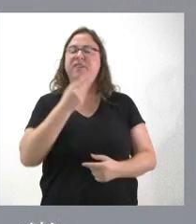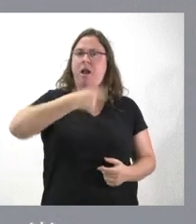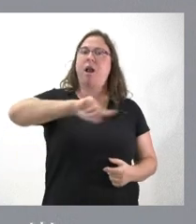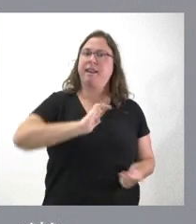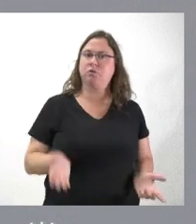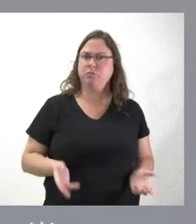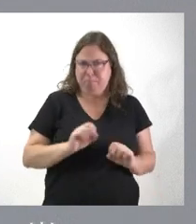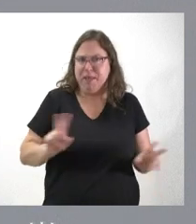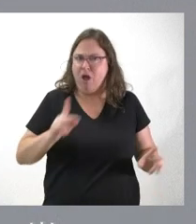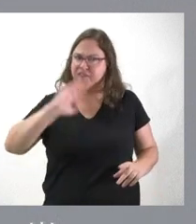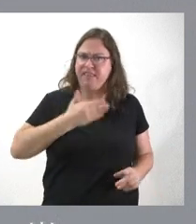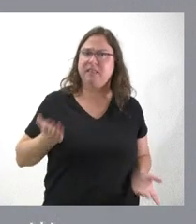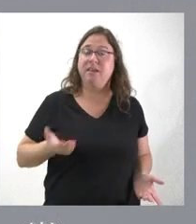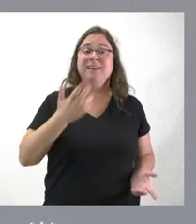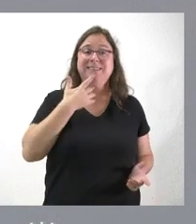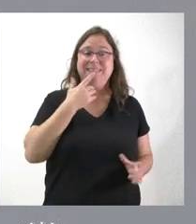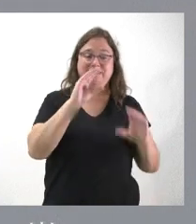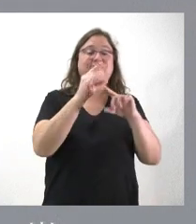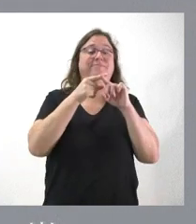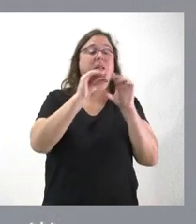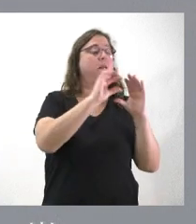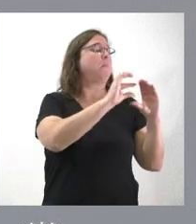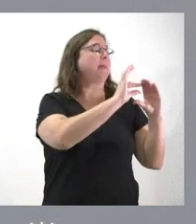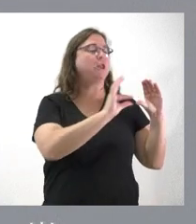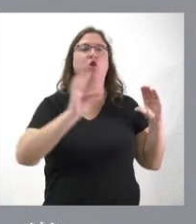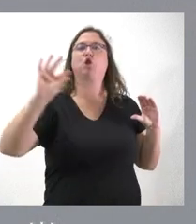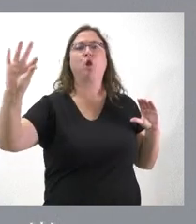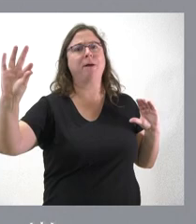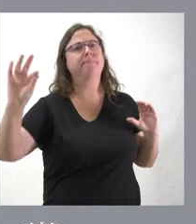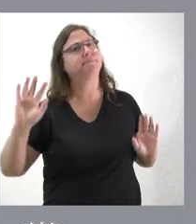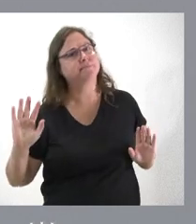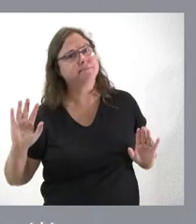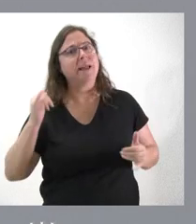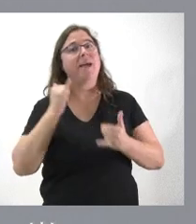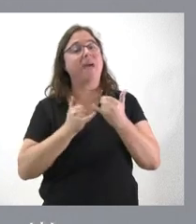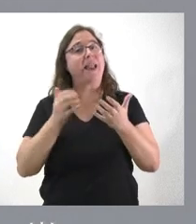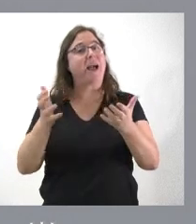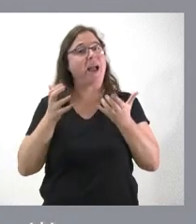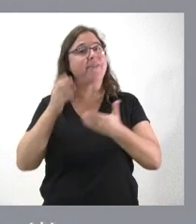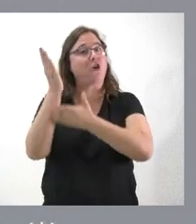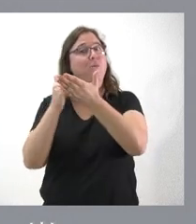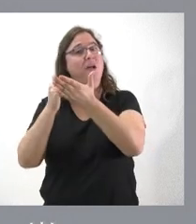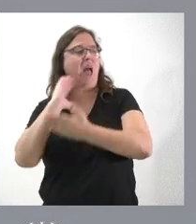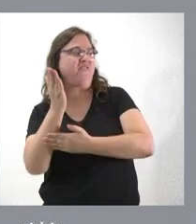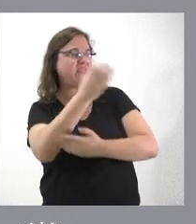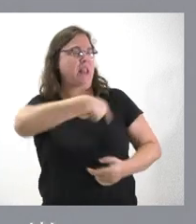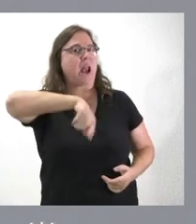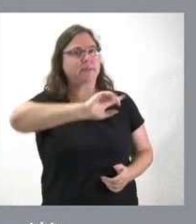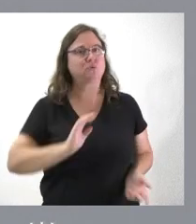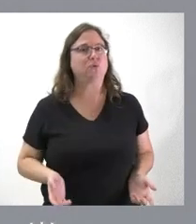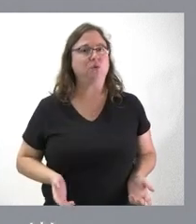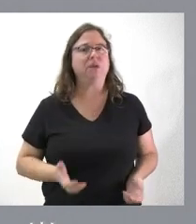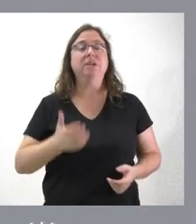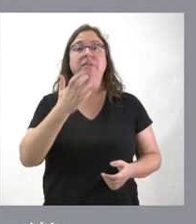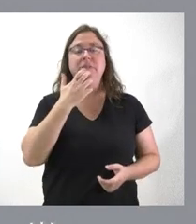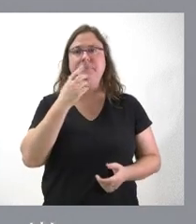Porque claro, si lo que se le da a alguien es quitándose lo de los demás, pues resulta que para beneficiar a una comunidad hay que perjudicar al resto. Y cuando vemos